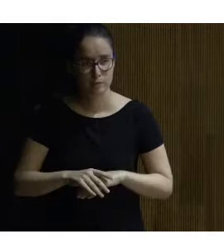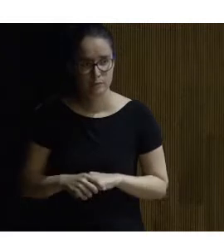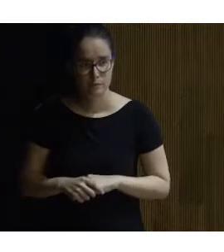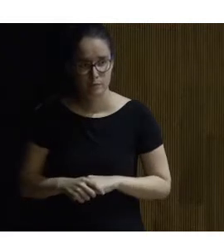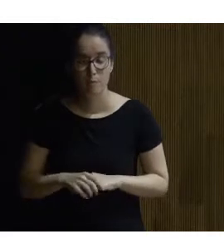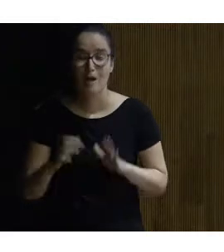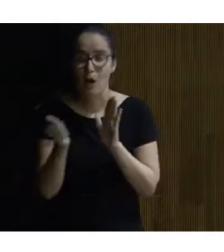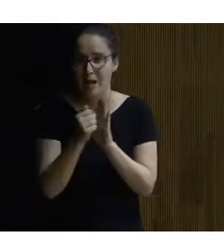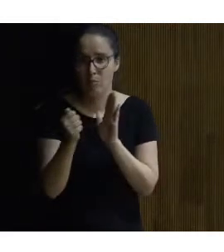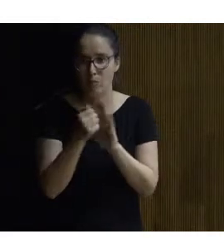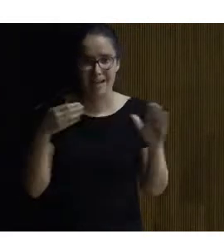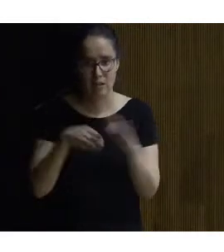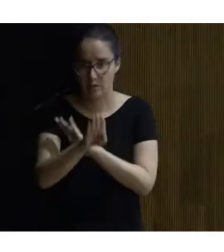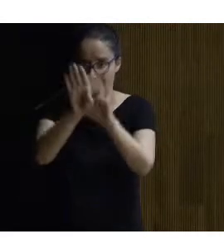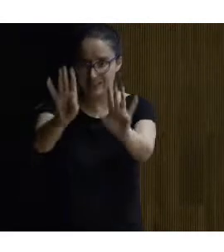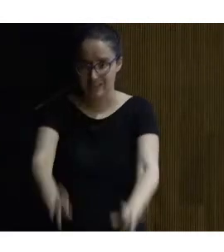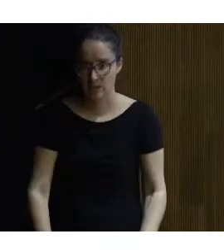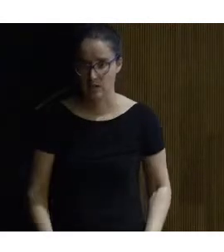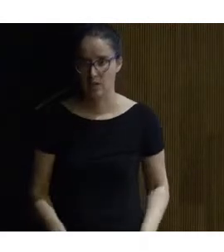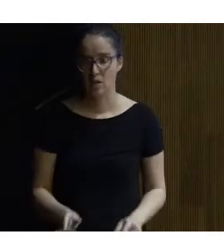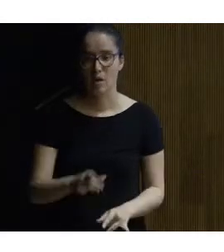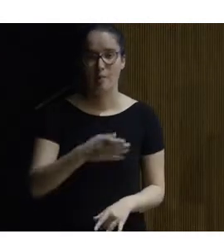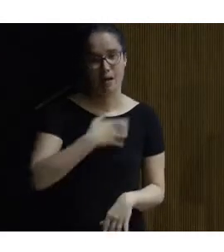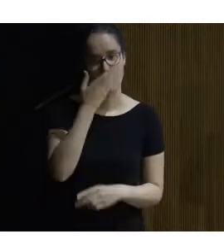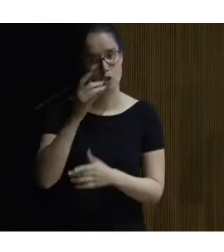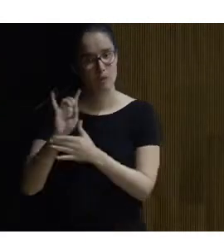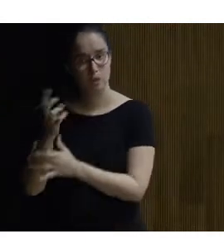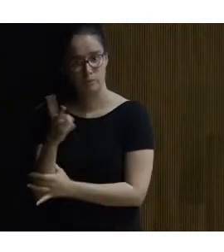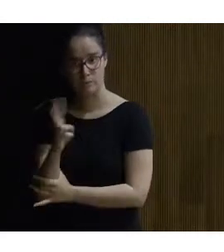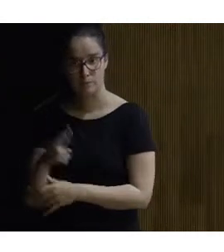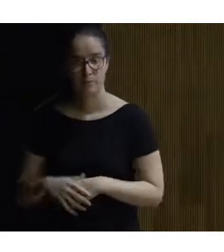pero la app es completamente accesible tanto para ellos como para Android